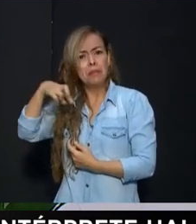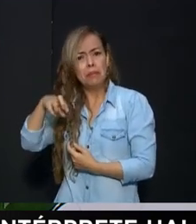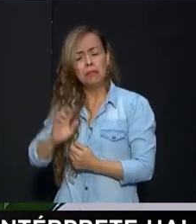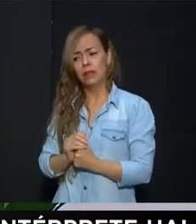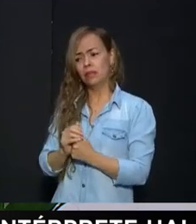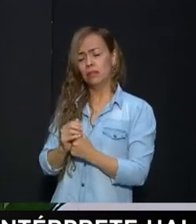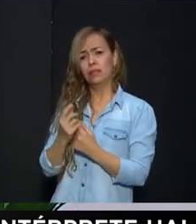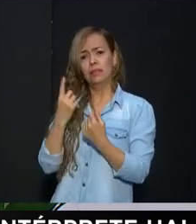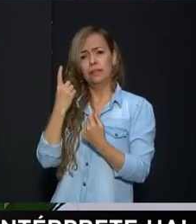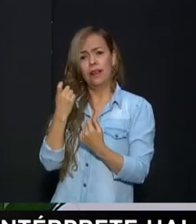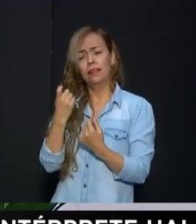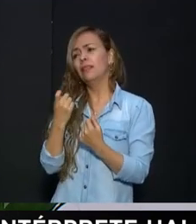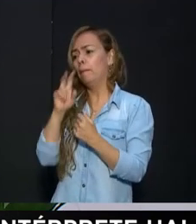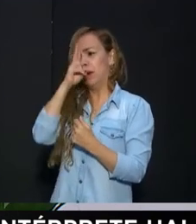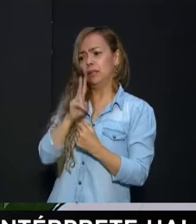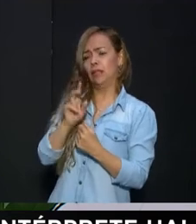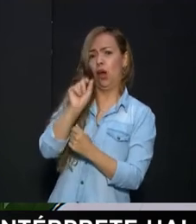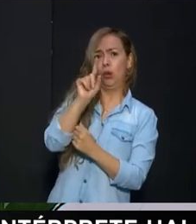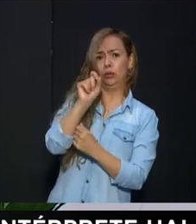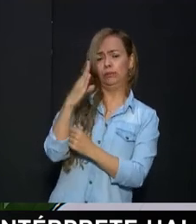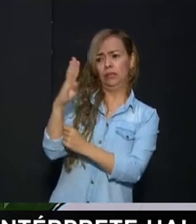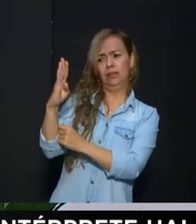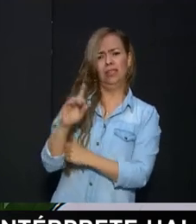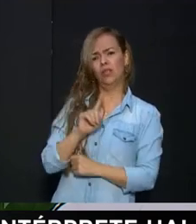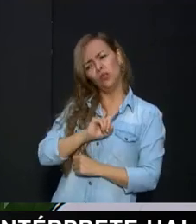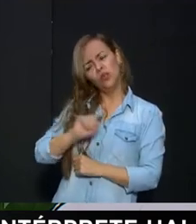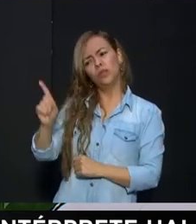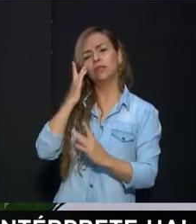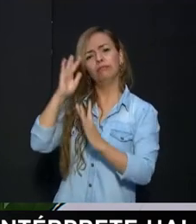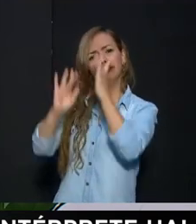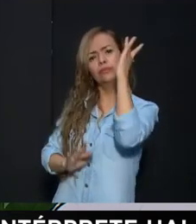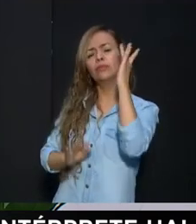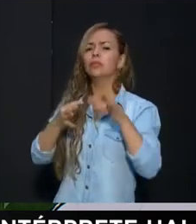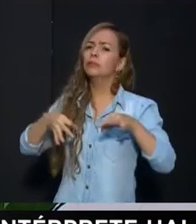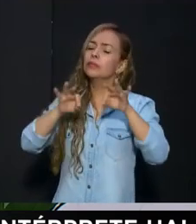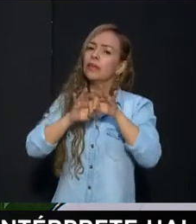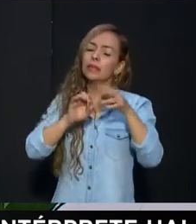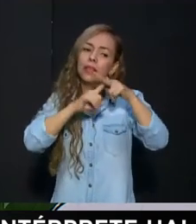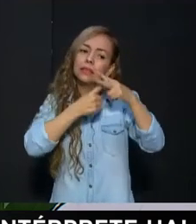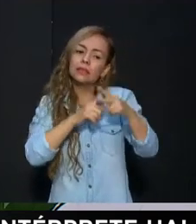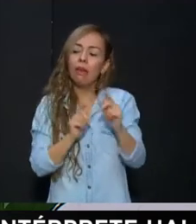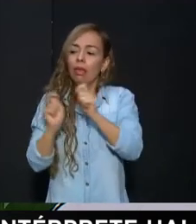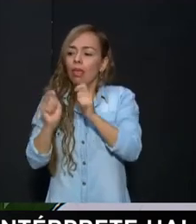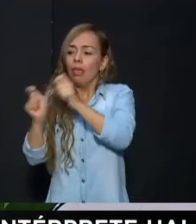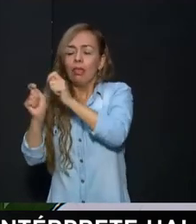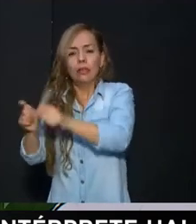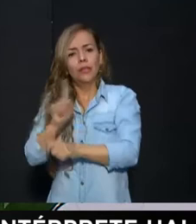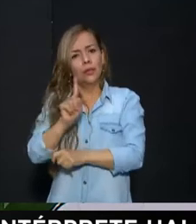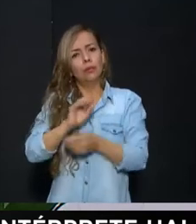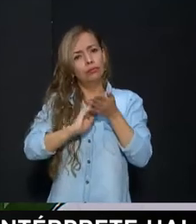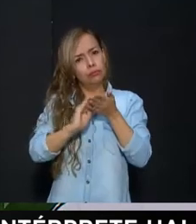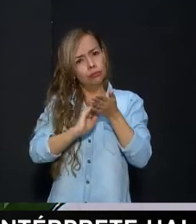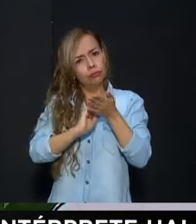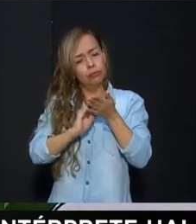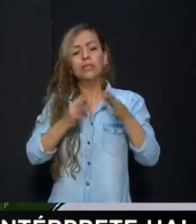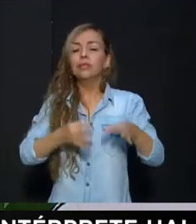De la problemática En que estamos pasando Y de que no sean pues a veces Tan abusivos con tantas cosas Así es Catalina Como